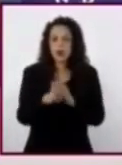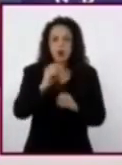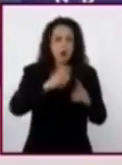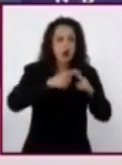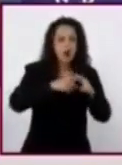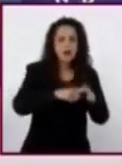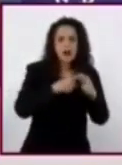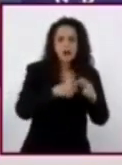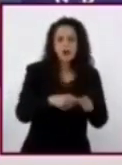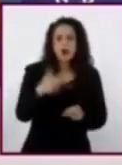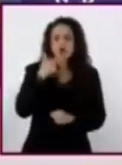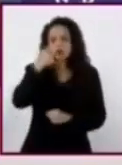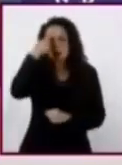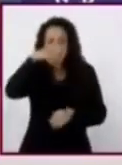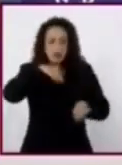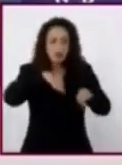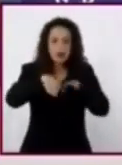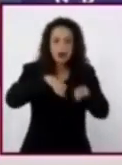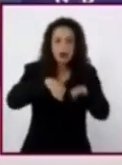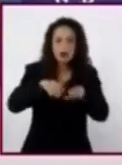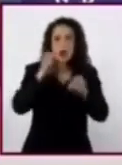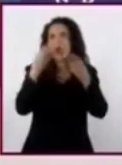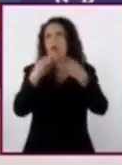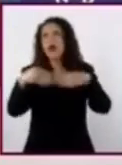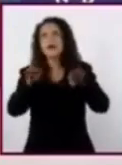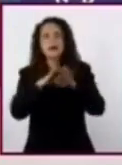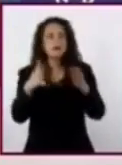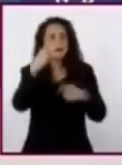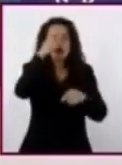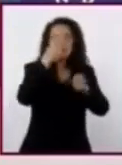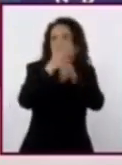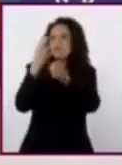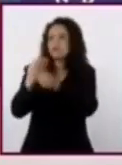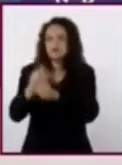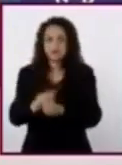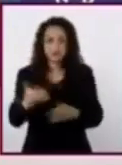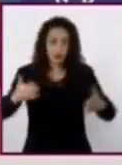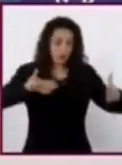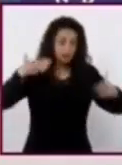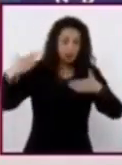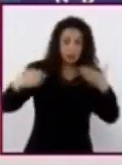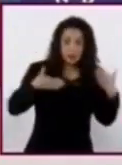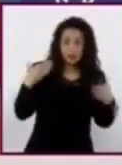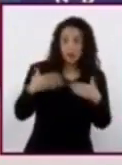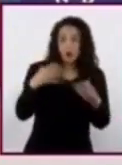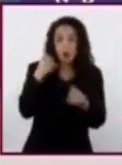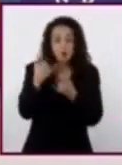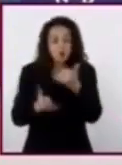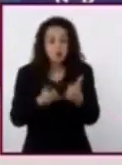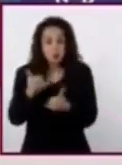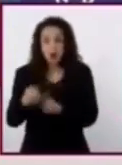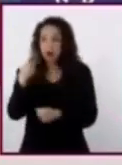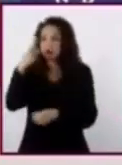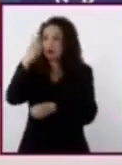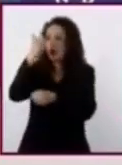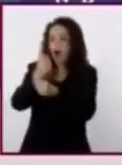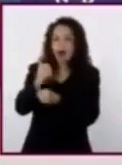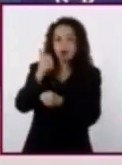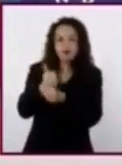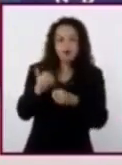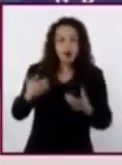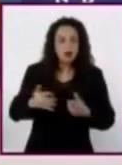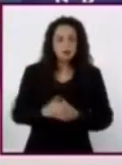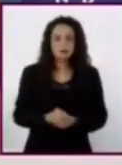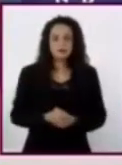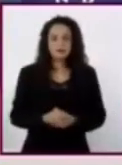utilizaban en el trabajo o en la casa. De las diversiones o los juegos de sus abuelos. Y